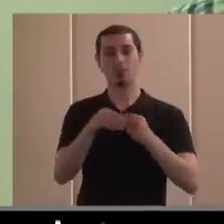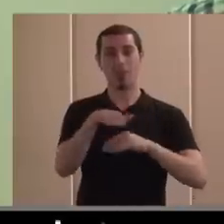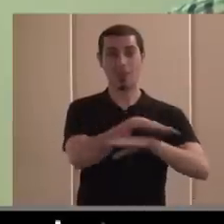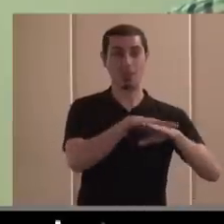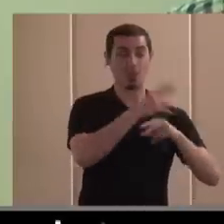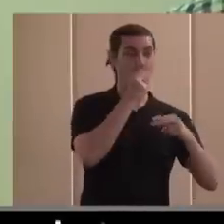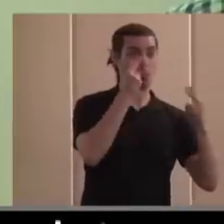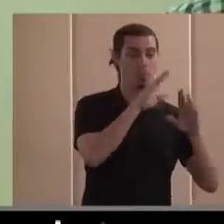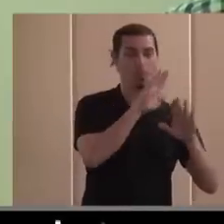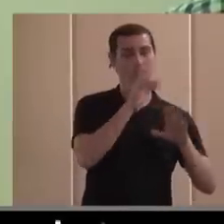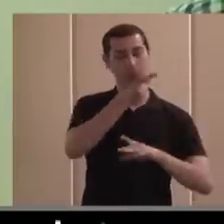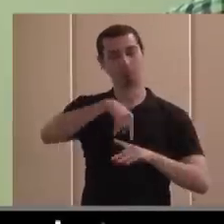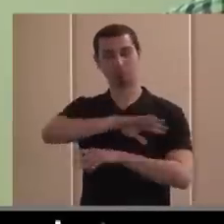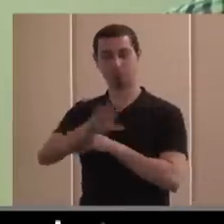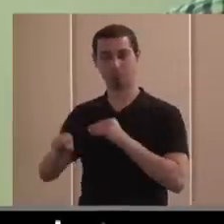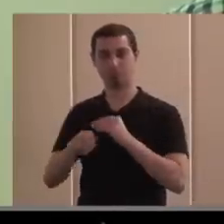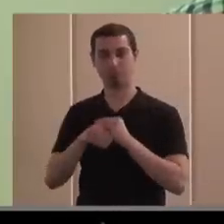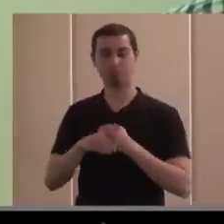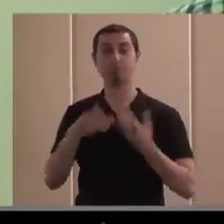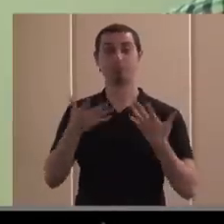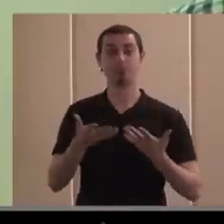públicas lo cierto es que hoy en día